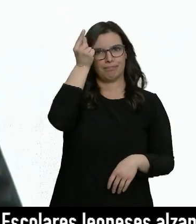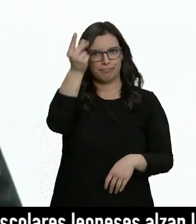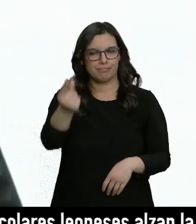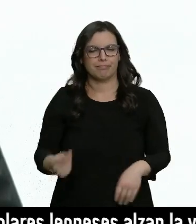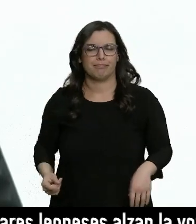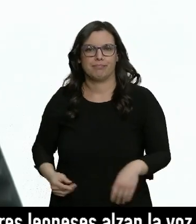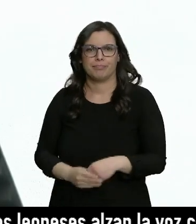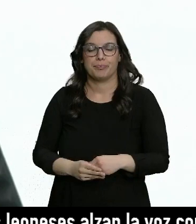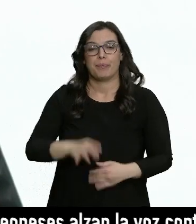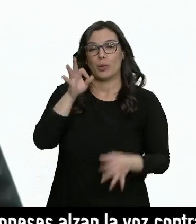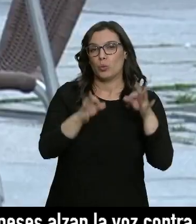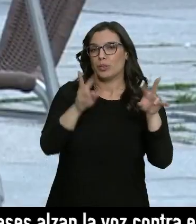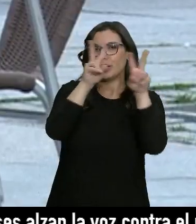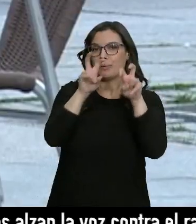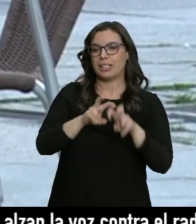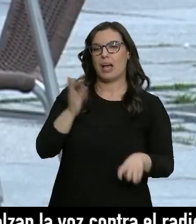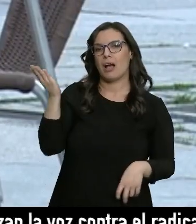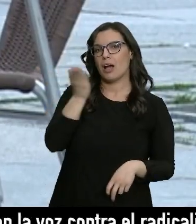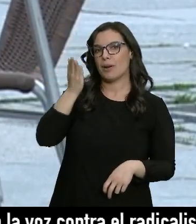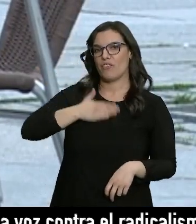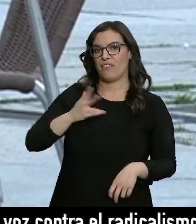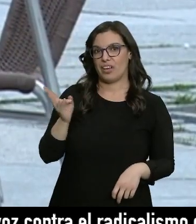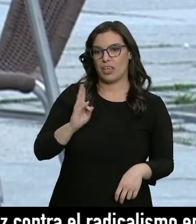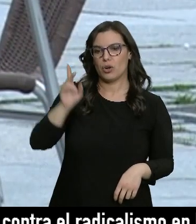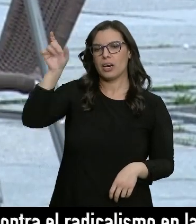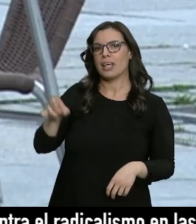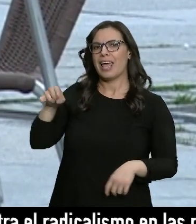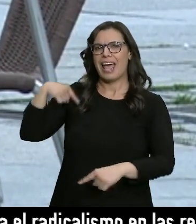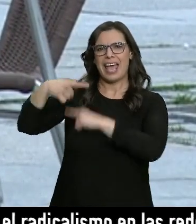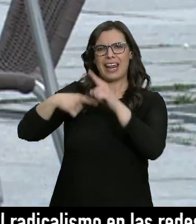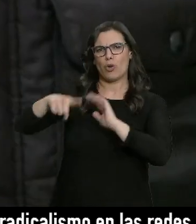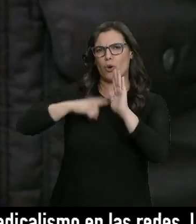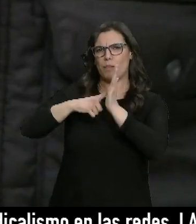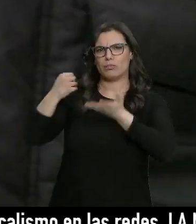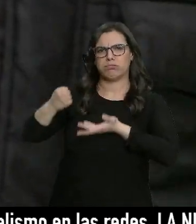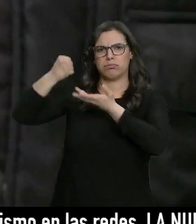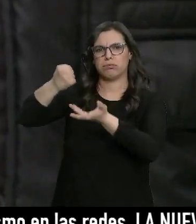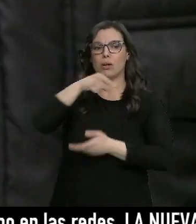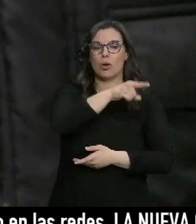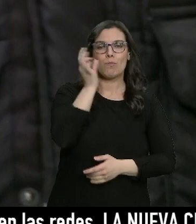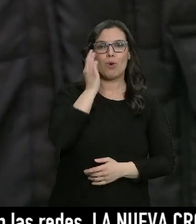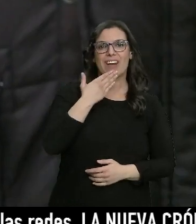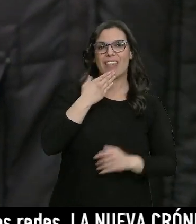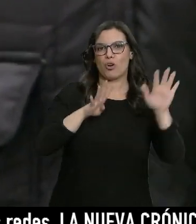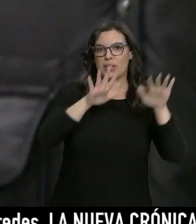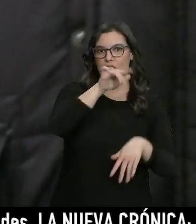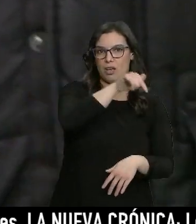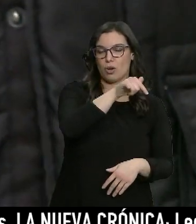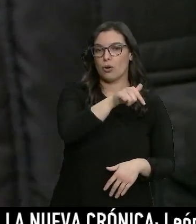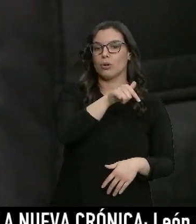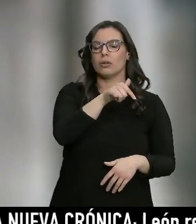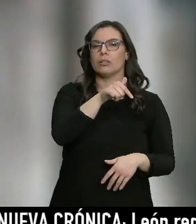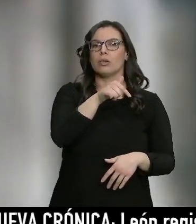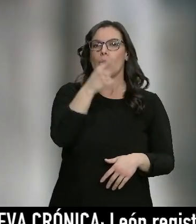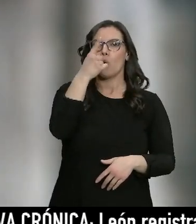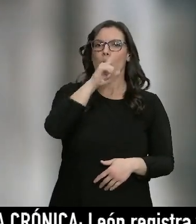La justicia investiga a un camarero de Valladolid, heredero universal de una anciana de 95 años que dejó una fortuna de